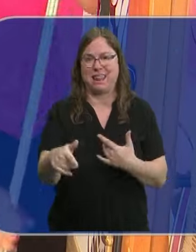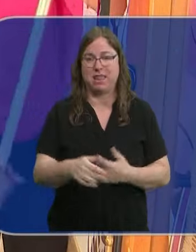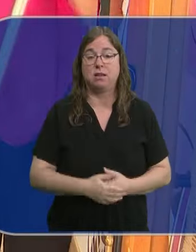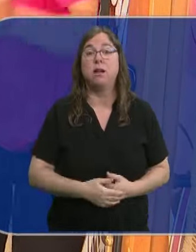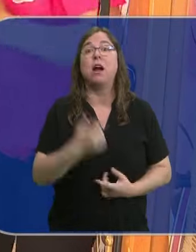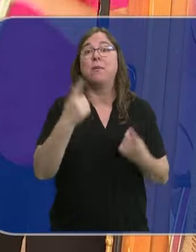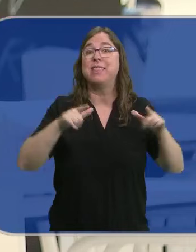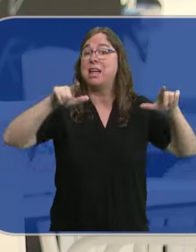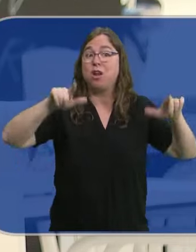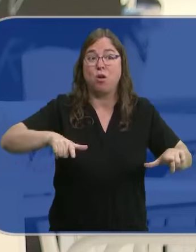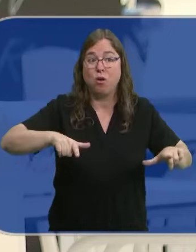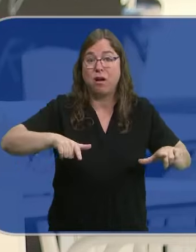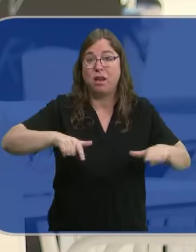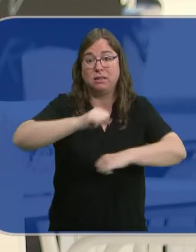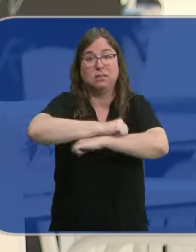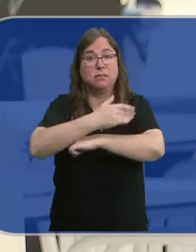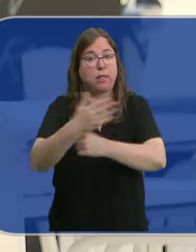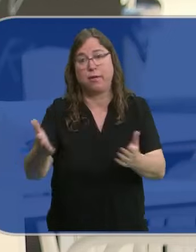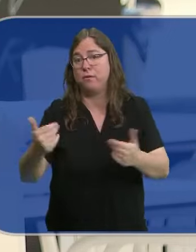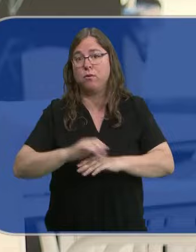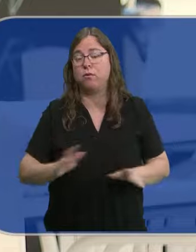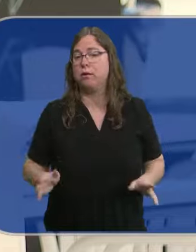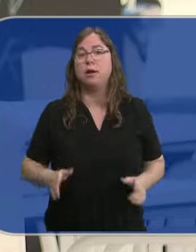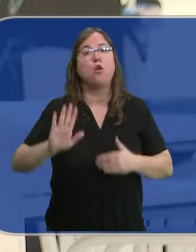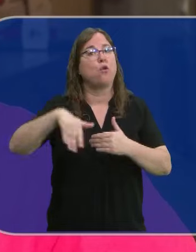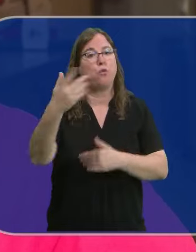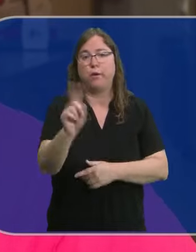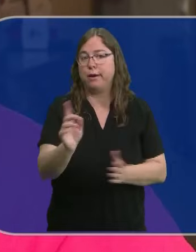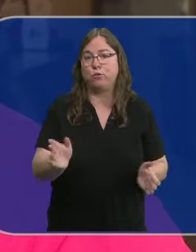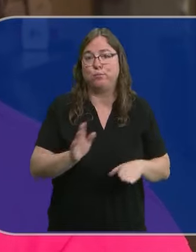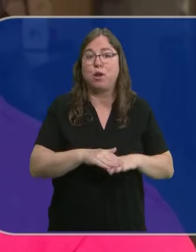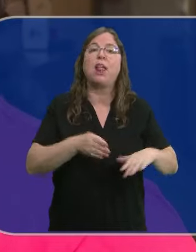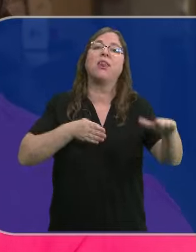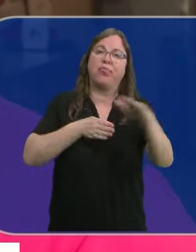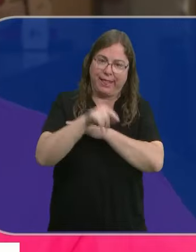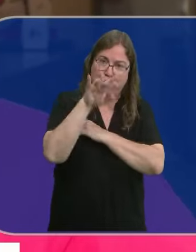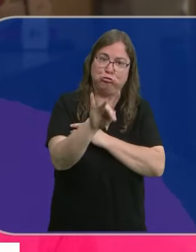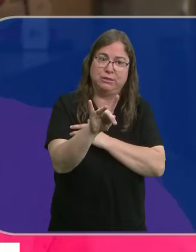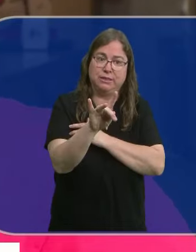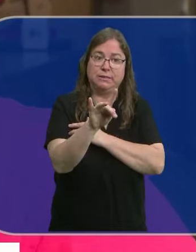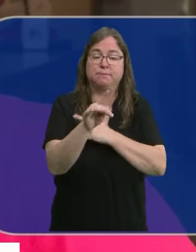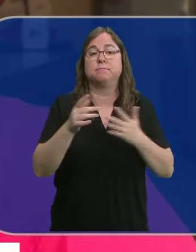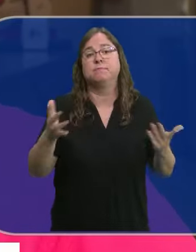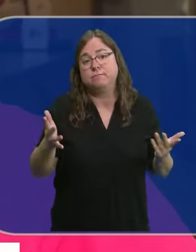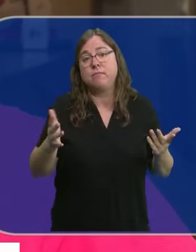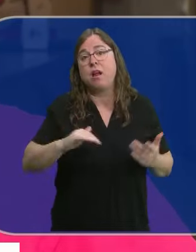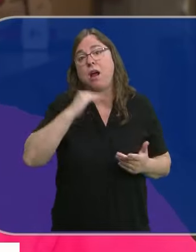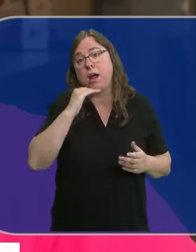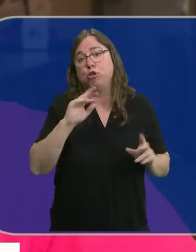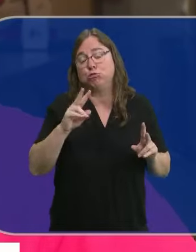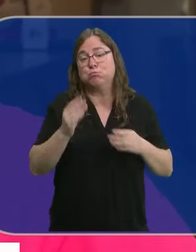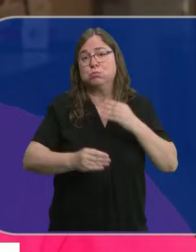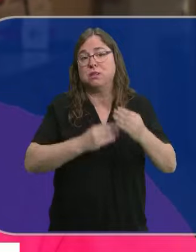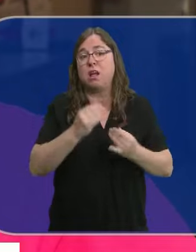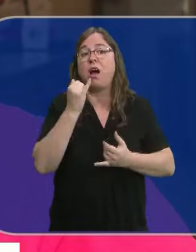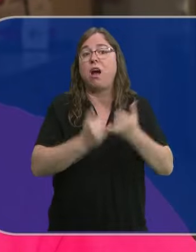Algunos locales directamente han suprimido este servicio. No atendemos fuera en terraza, pero atendemos dentro y es una temática